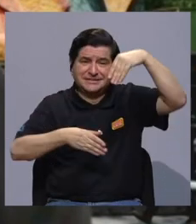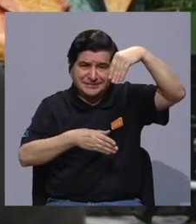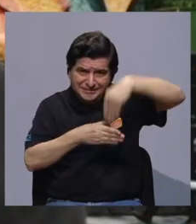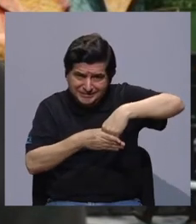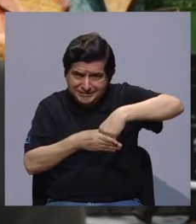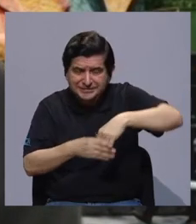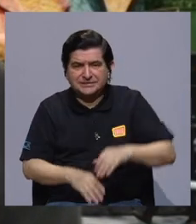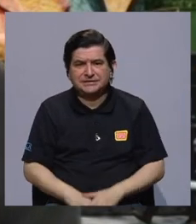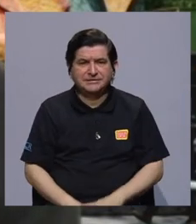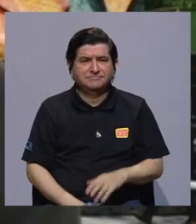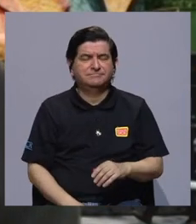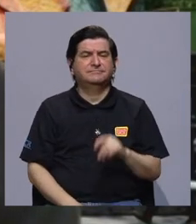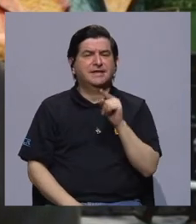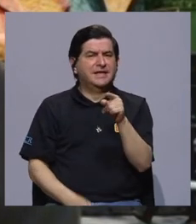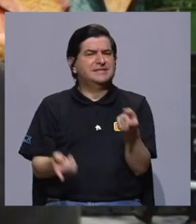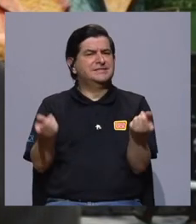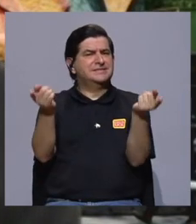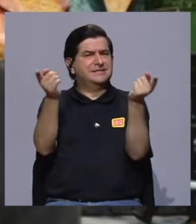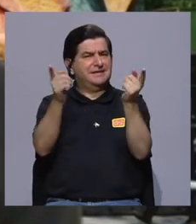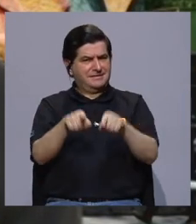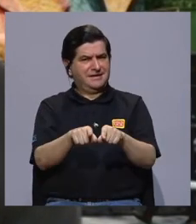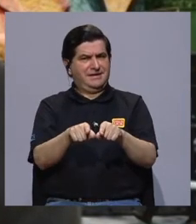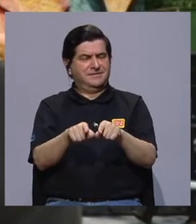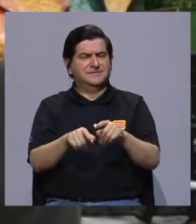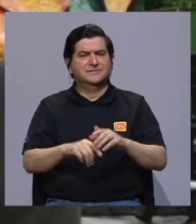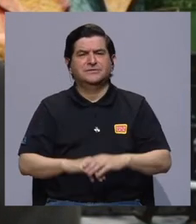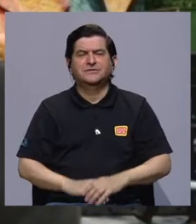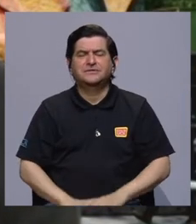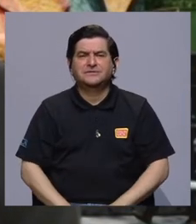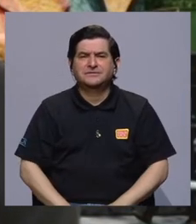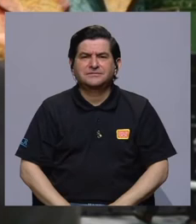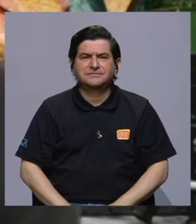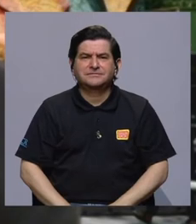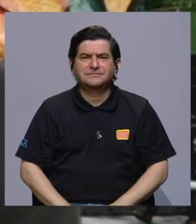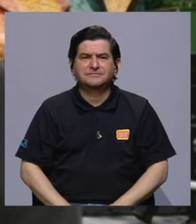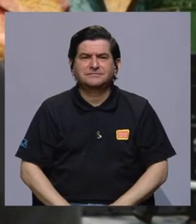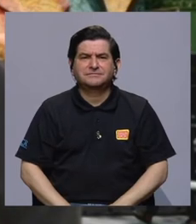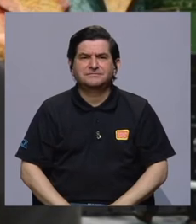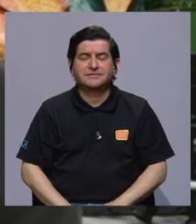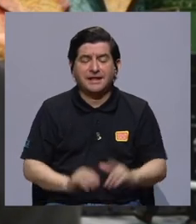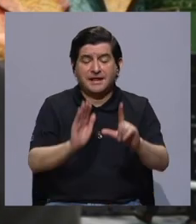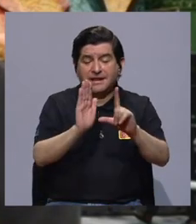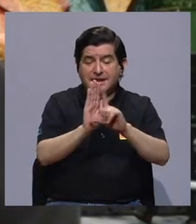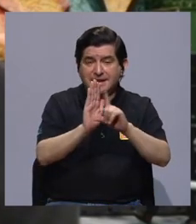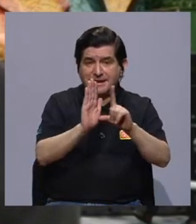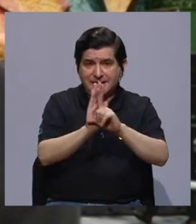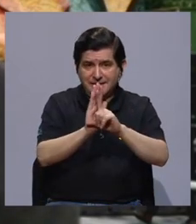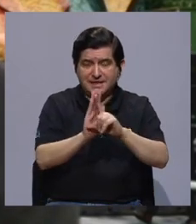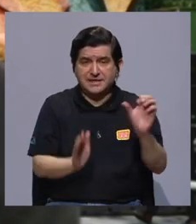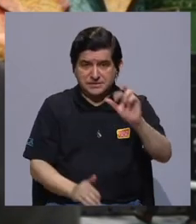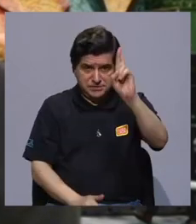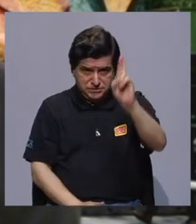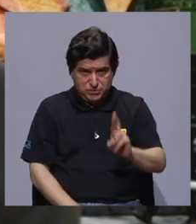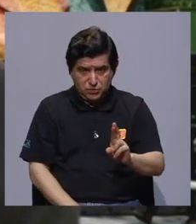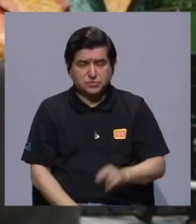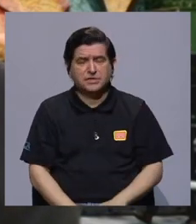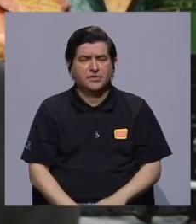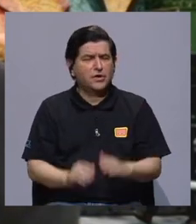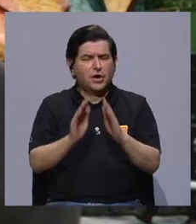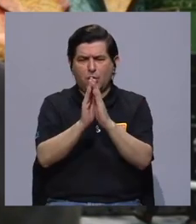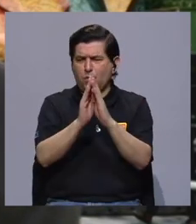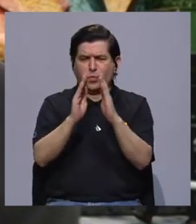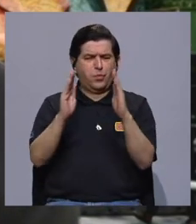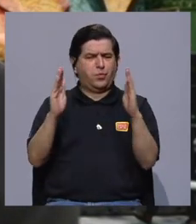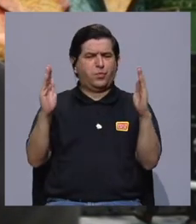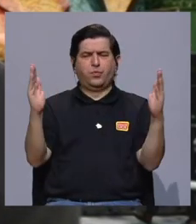que esto implica. Y bueno, el marco de legalidad costarricense, pues es